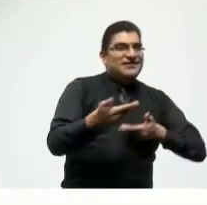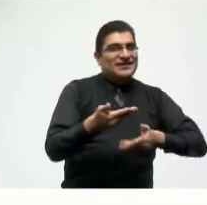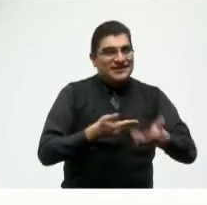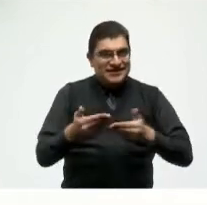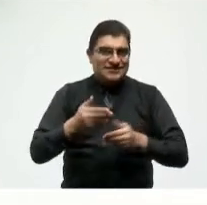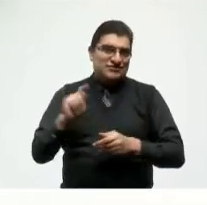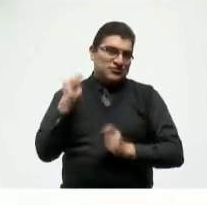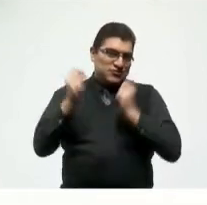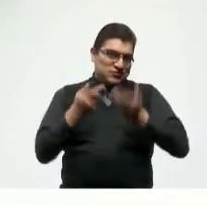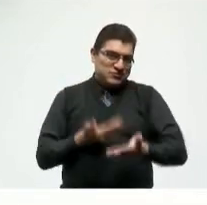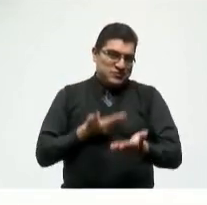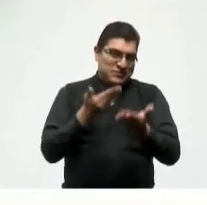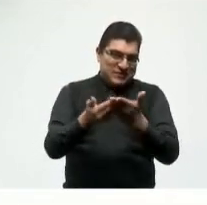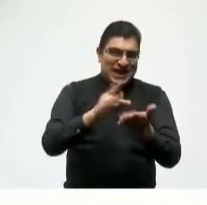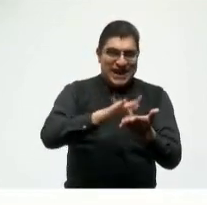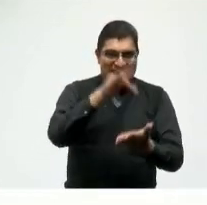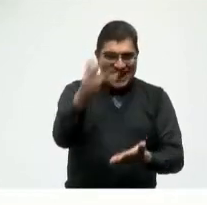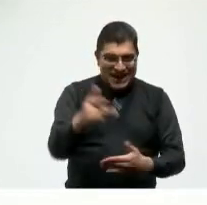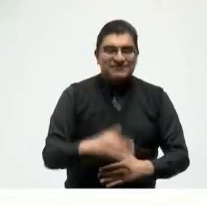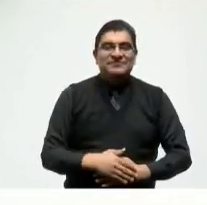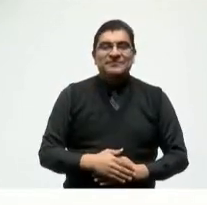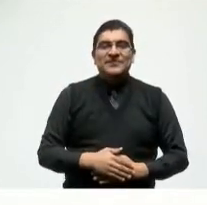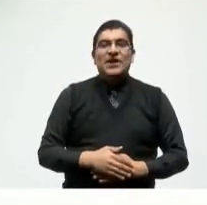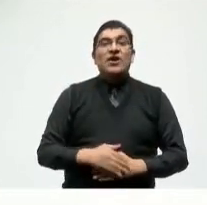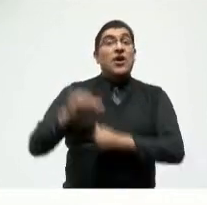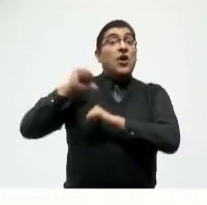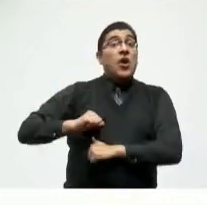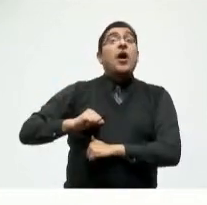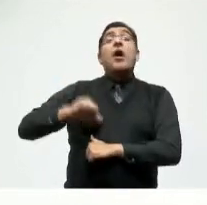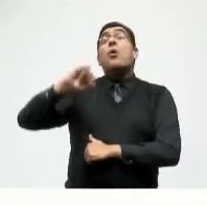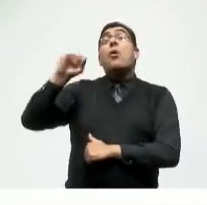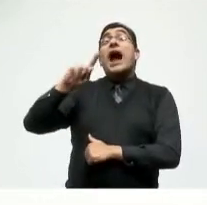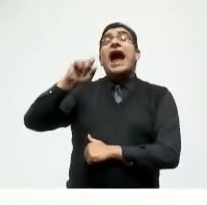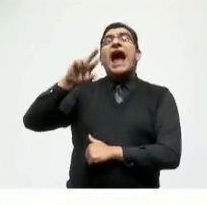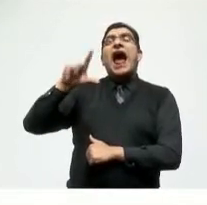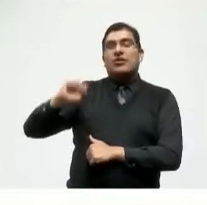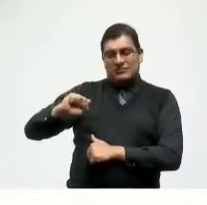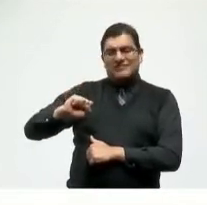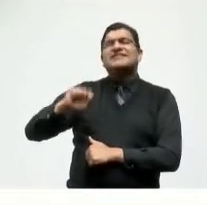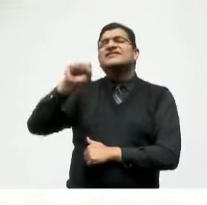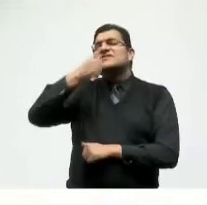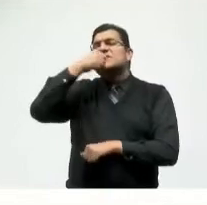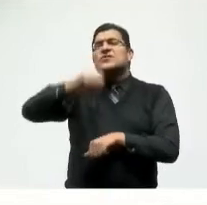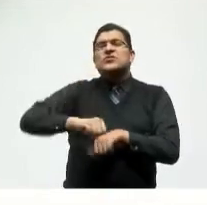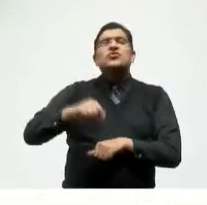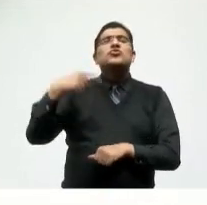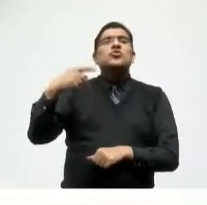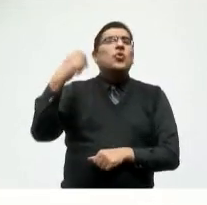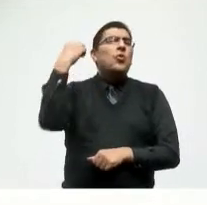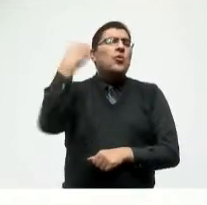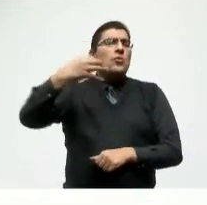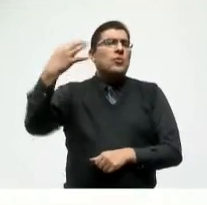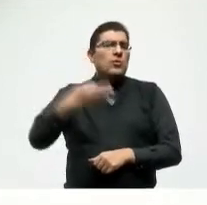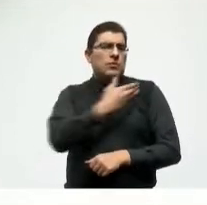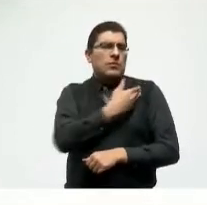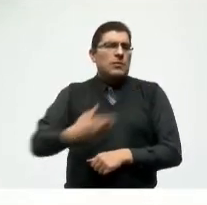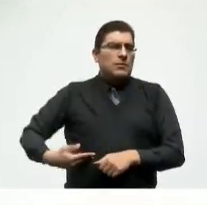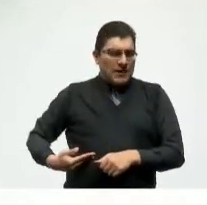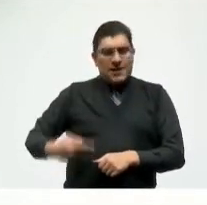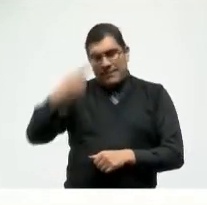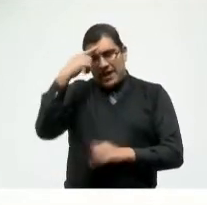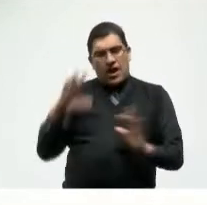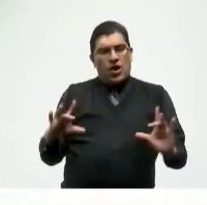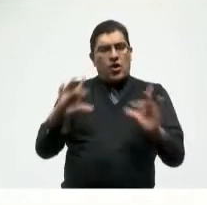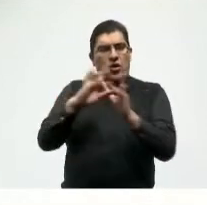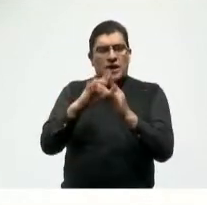cedo la palabra al maestro Juan Carlos Rivera Castellanos secretario de turismo de Oaxaca y presidente de la unión